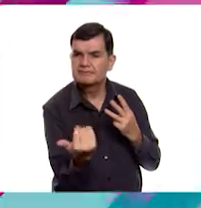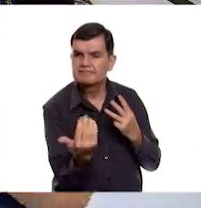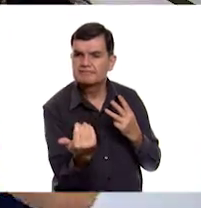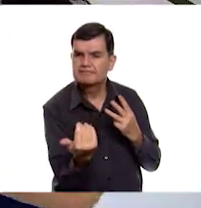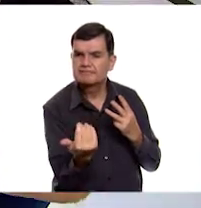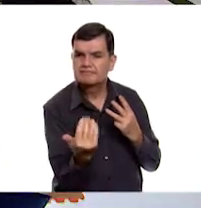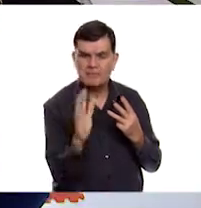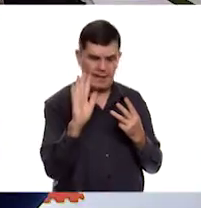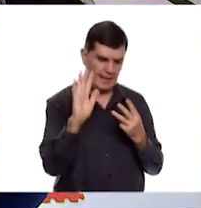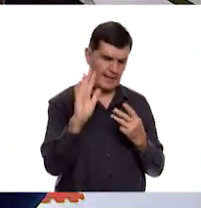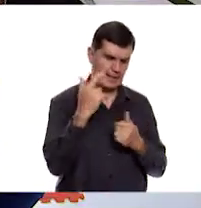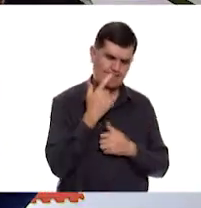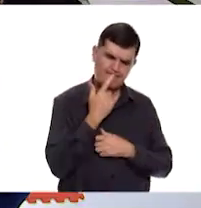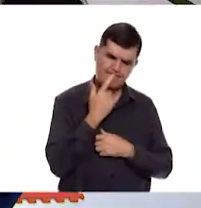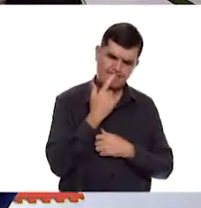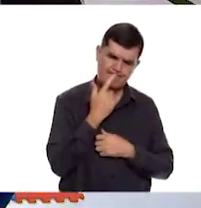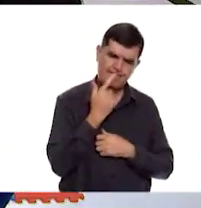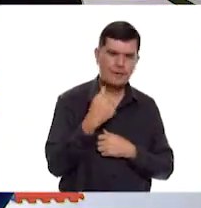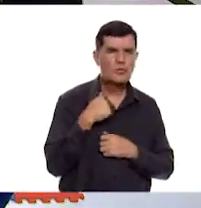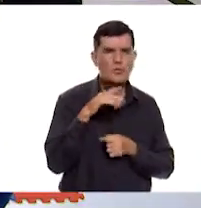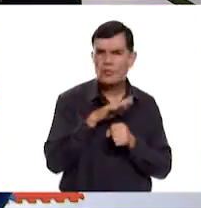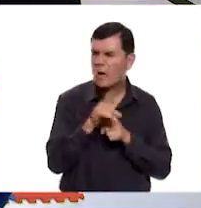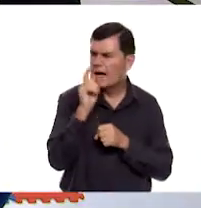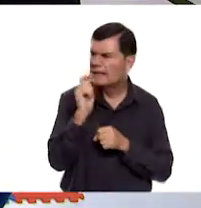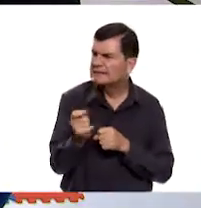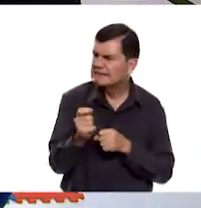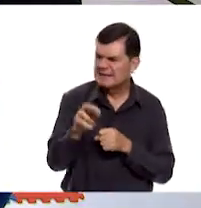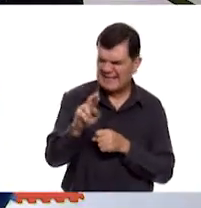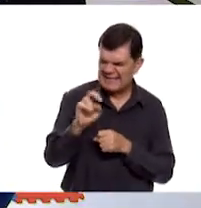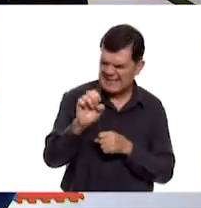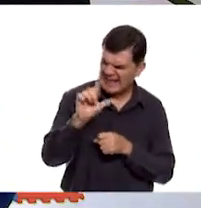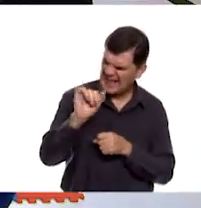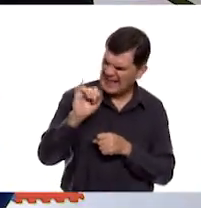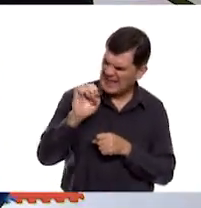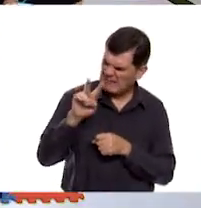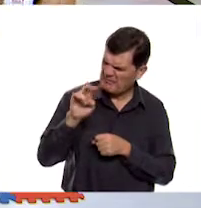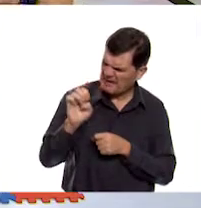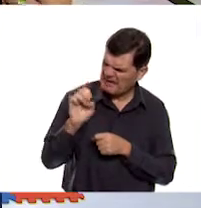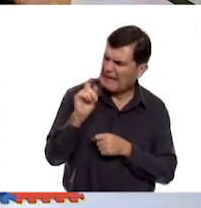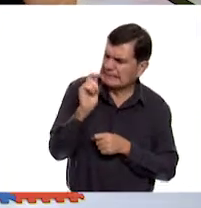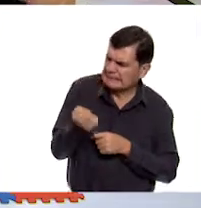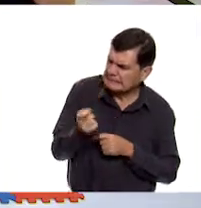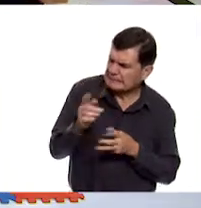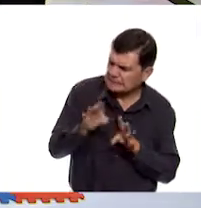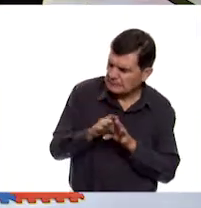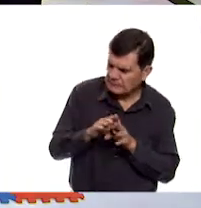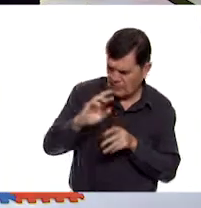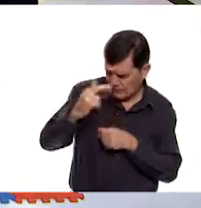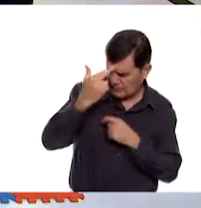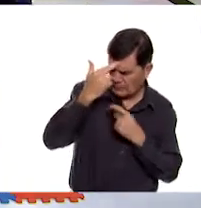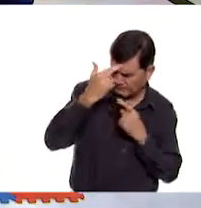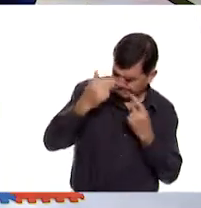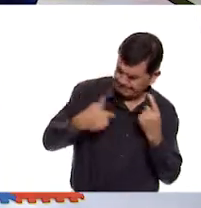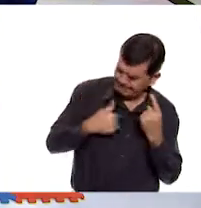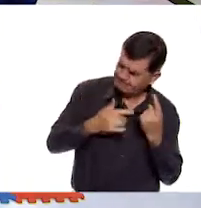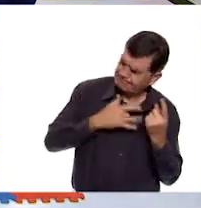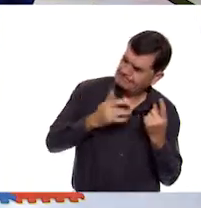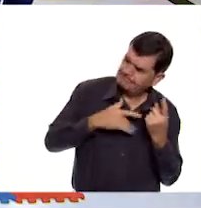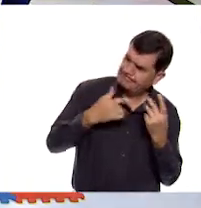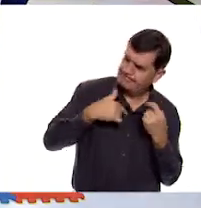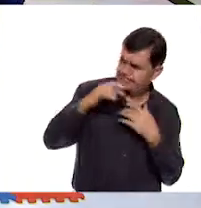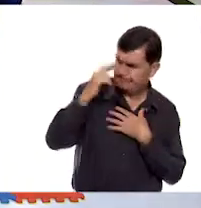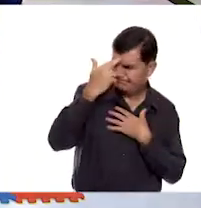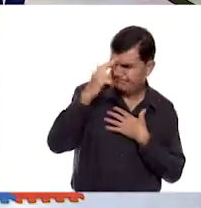A ver, Pilar, ¿te acuerdas en qué consiste el relieve? A ver, claro que me acuerdo. A ver, vamos a recordar. Ven, Pilar, vamos a